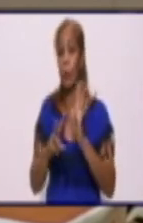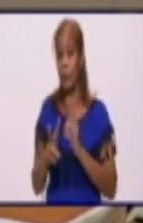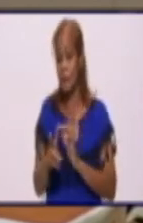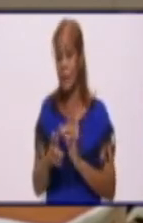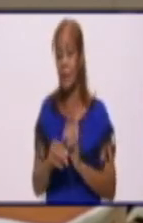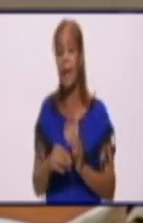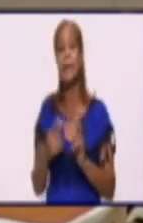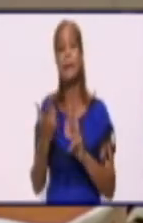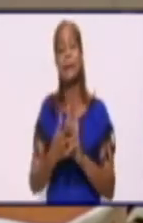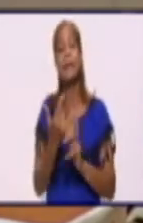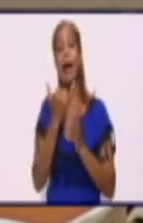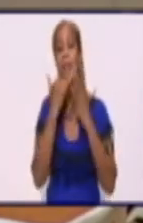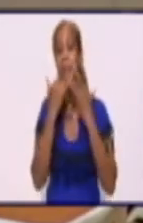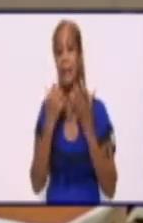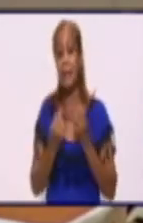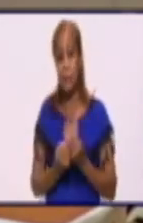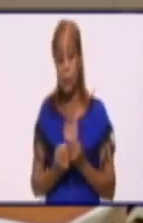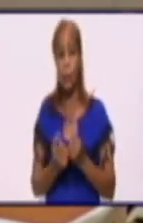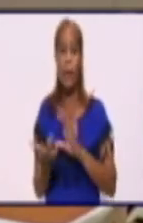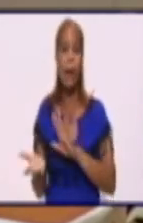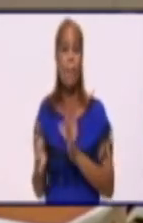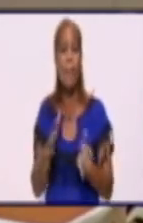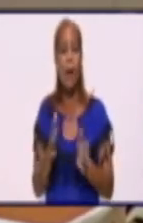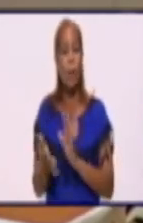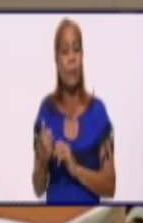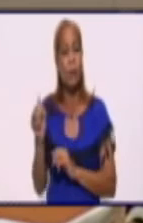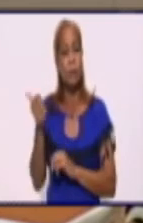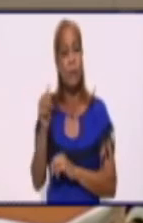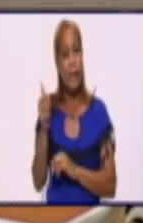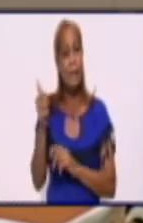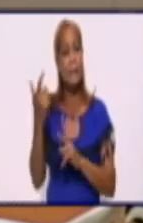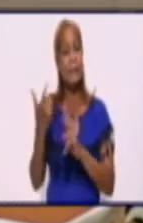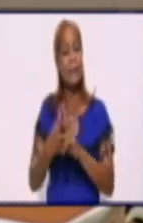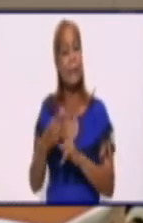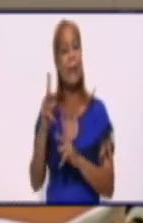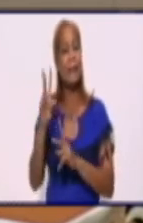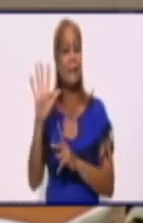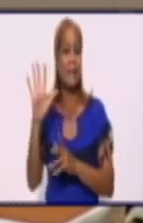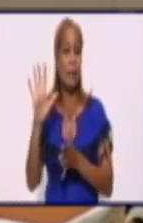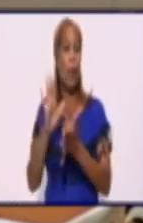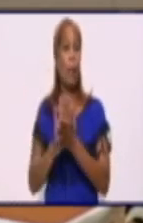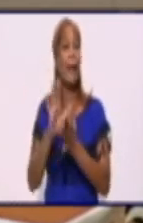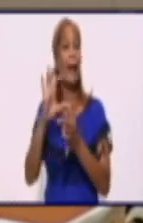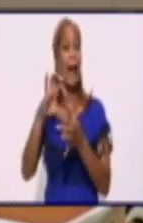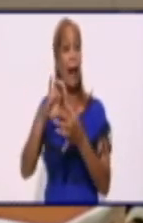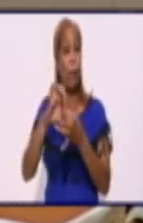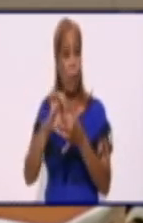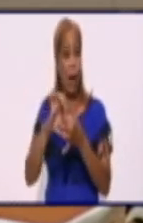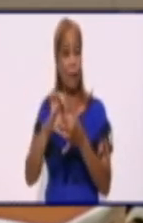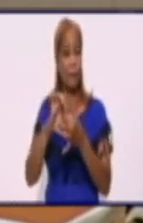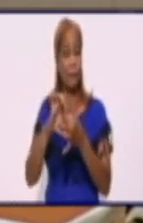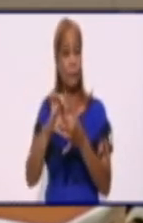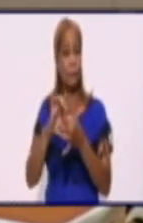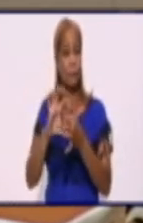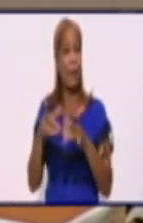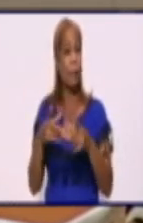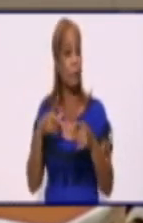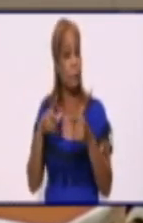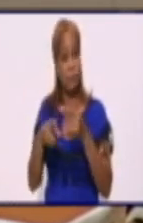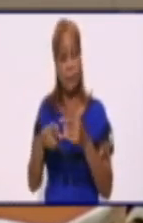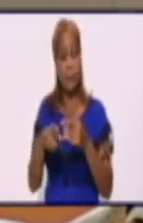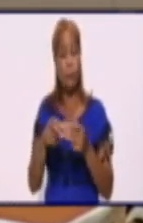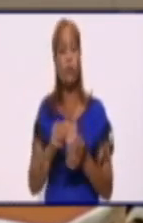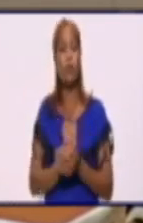afectaciones que oscilaron entre 10 y 25 megawatt de cargas retiradas durante el día.